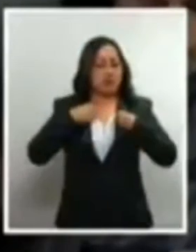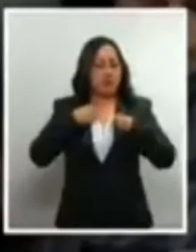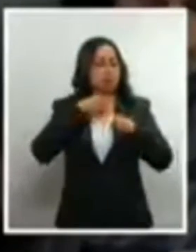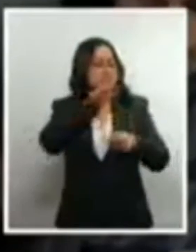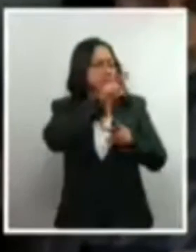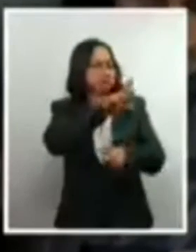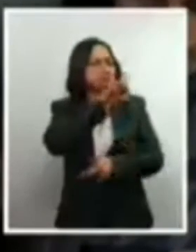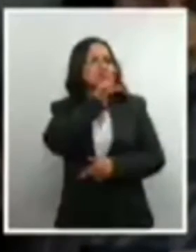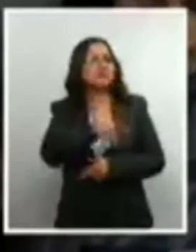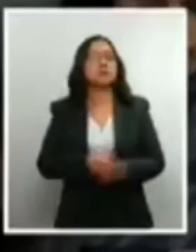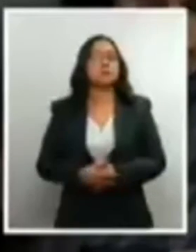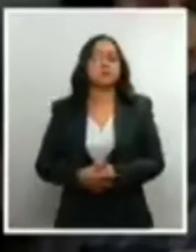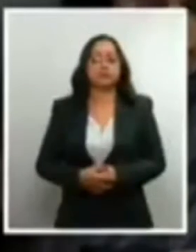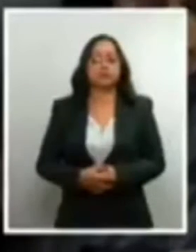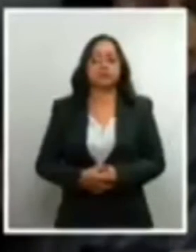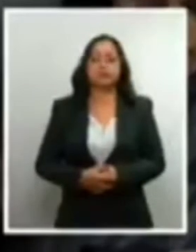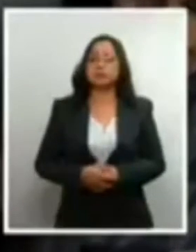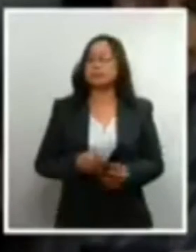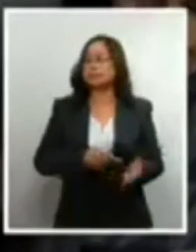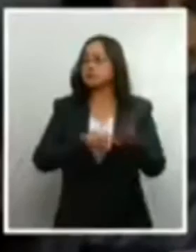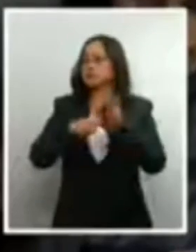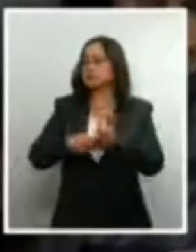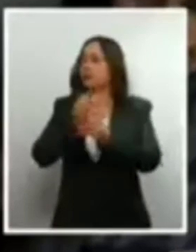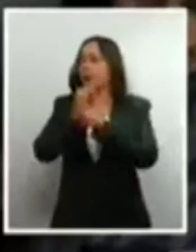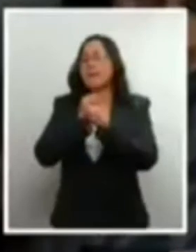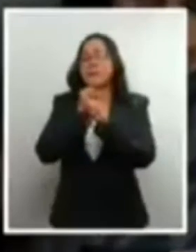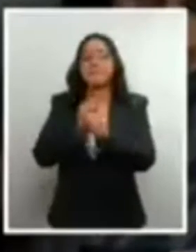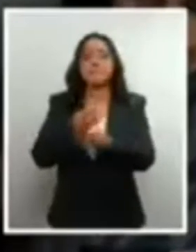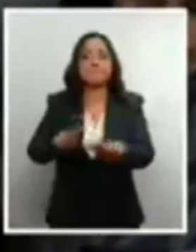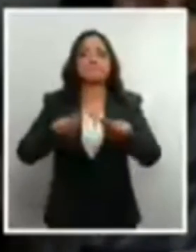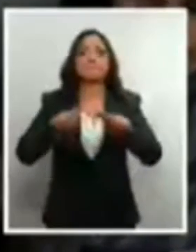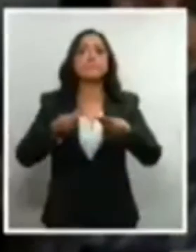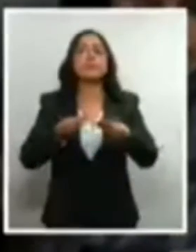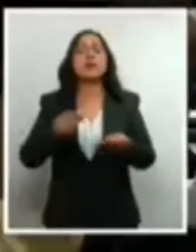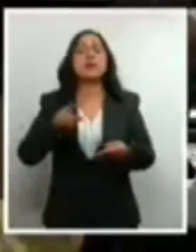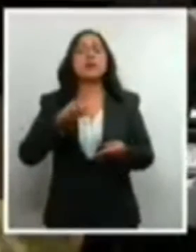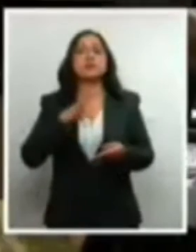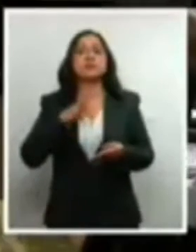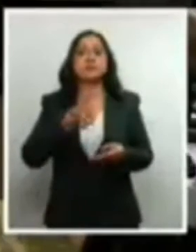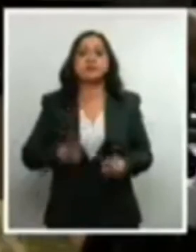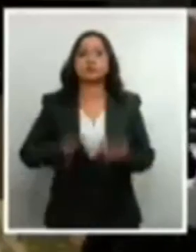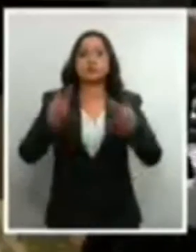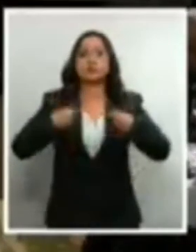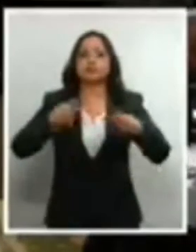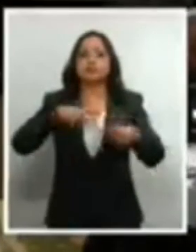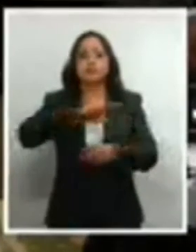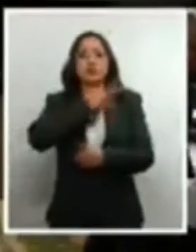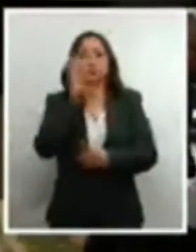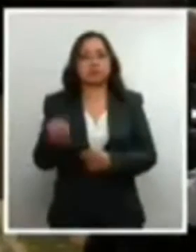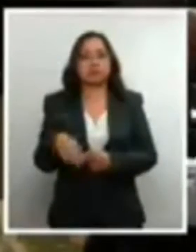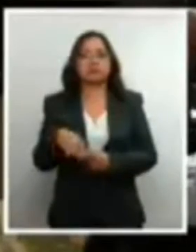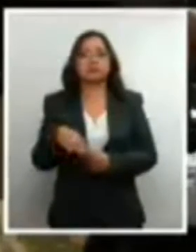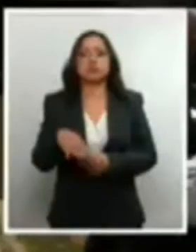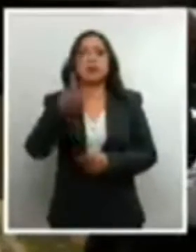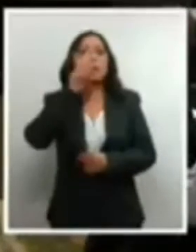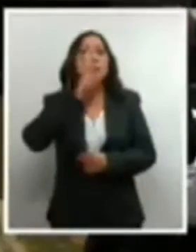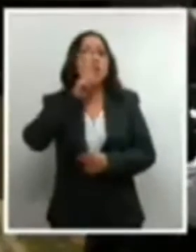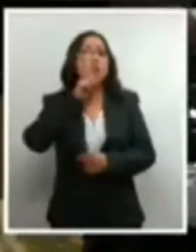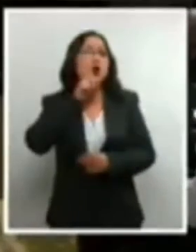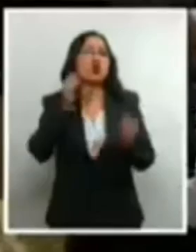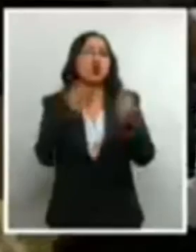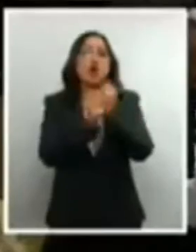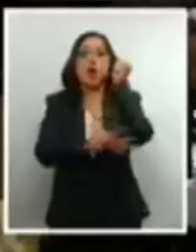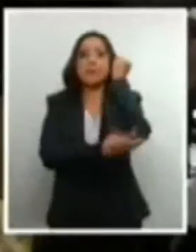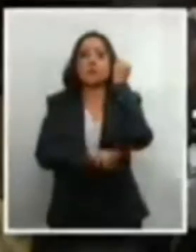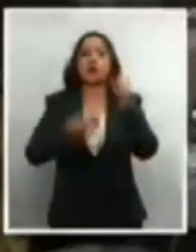Como dato indicativo, el estudio arrojó que en este periodo la tasa más alta de muertes maternas por aborto los